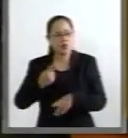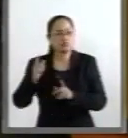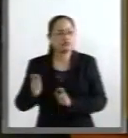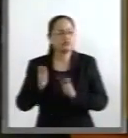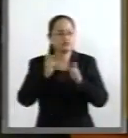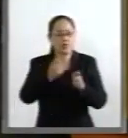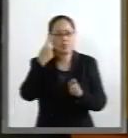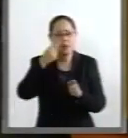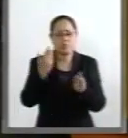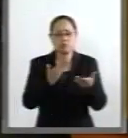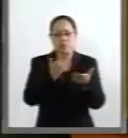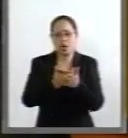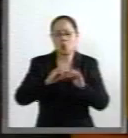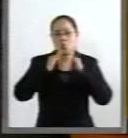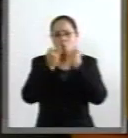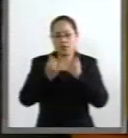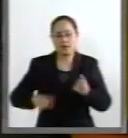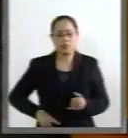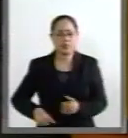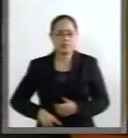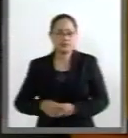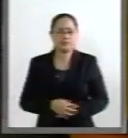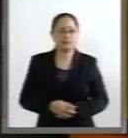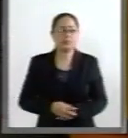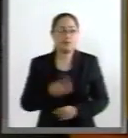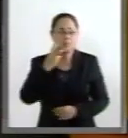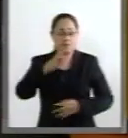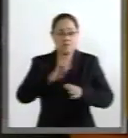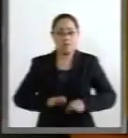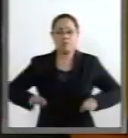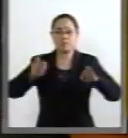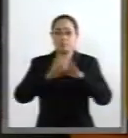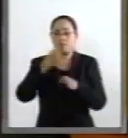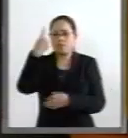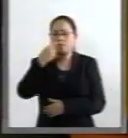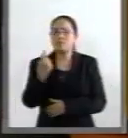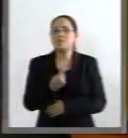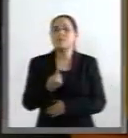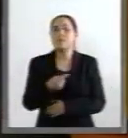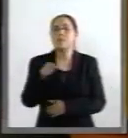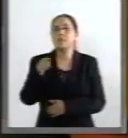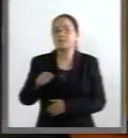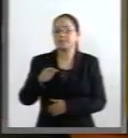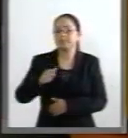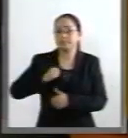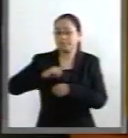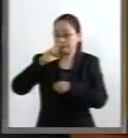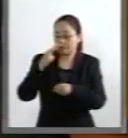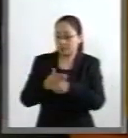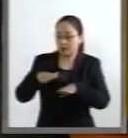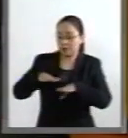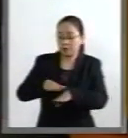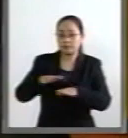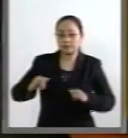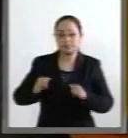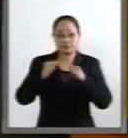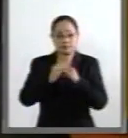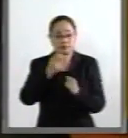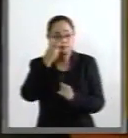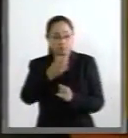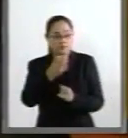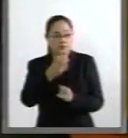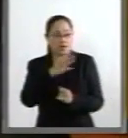a la Junta de Gobierno. Lo anterior es fundamental, considerando que el titular de dicha dependencia estará